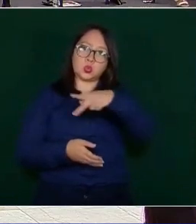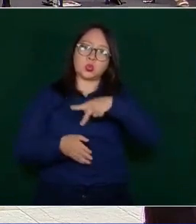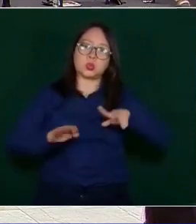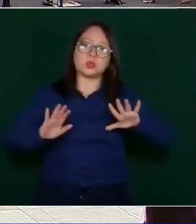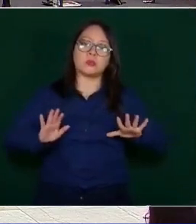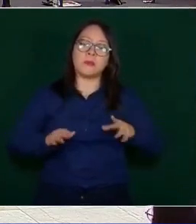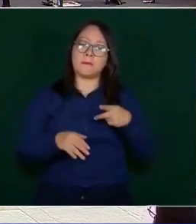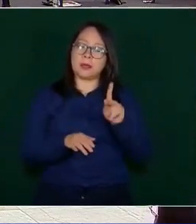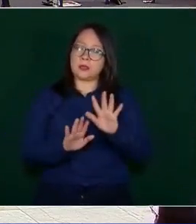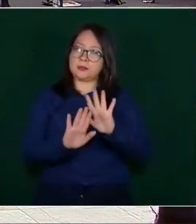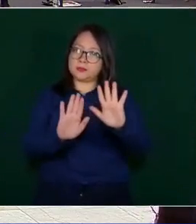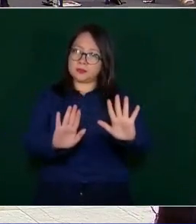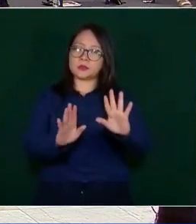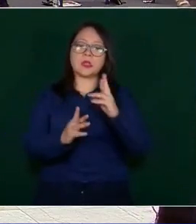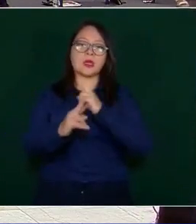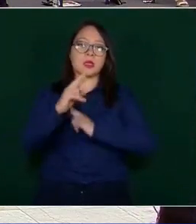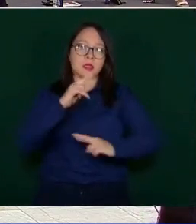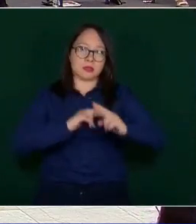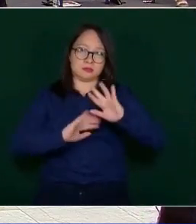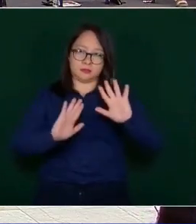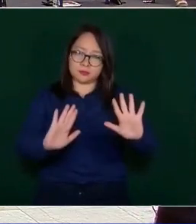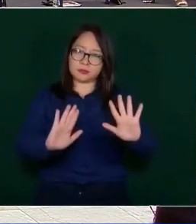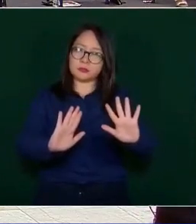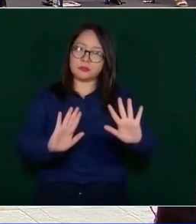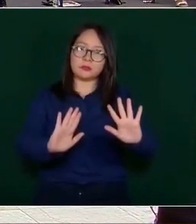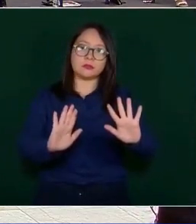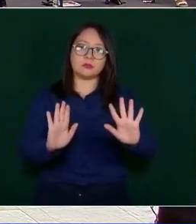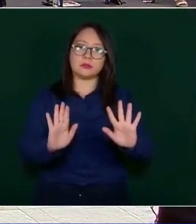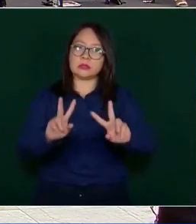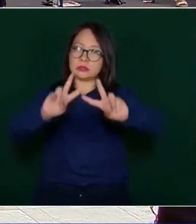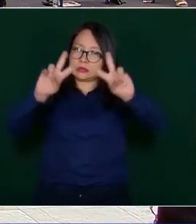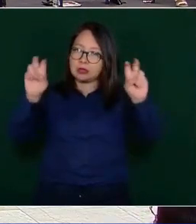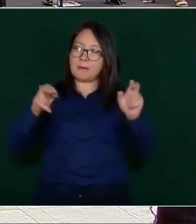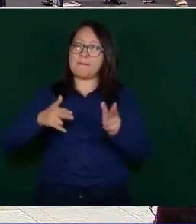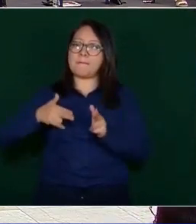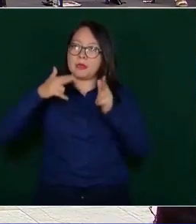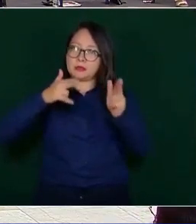volvemos al plano del Tren.